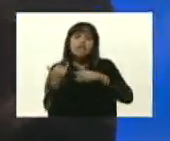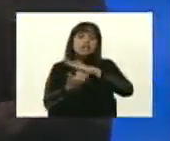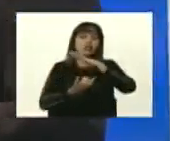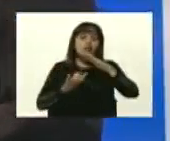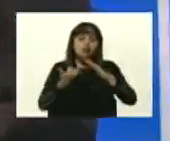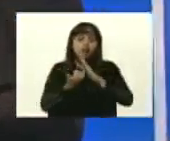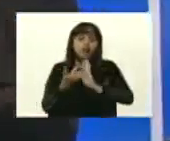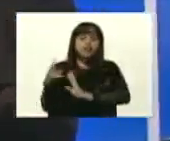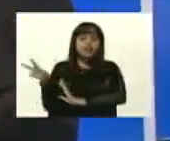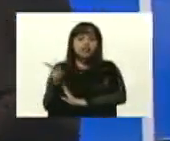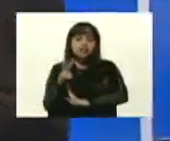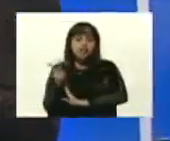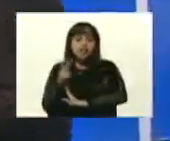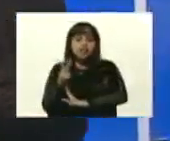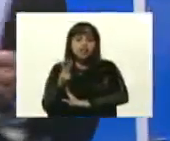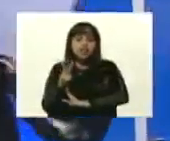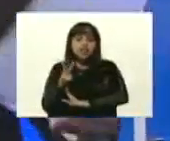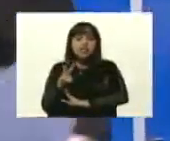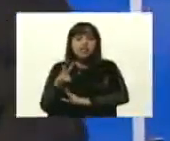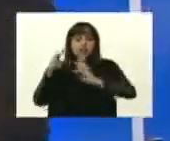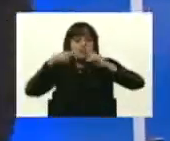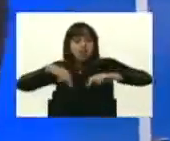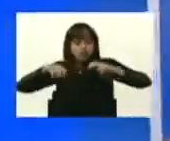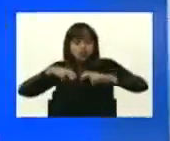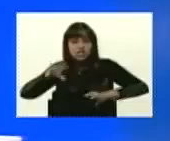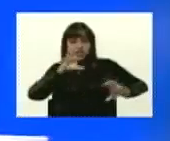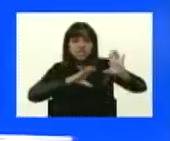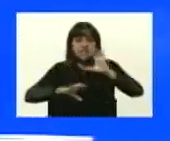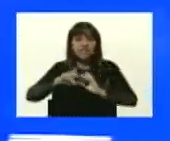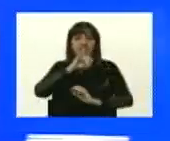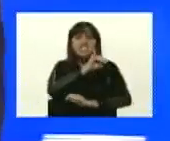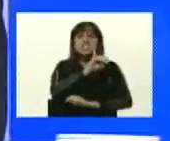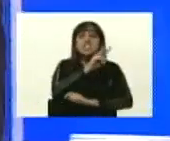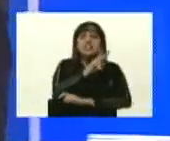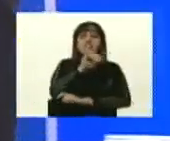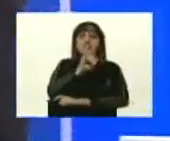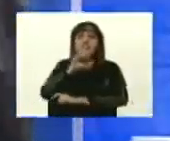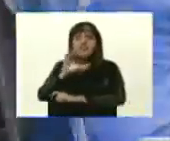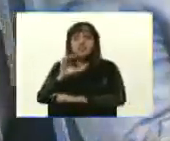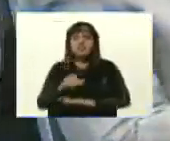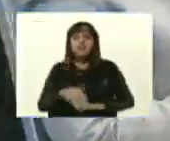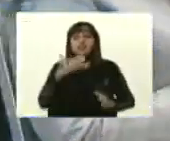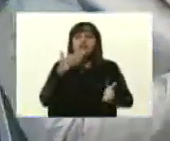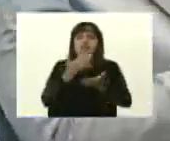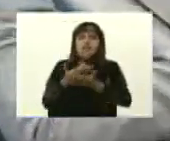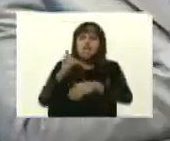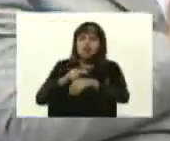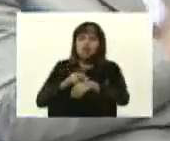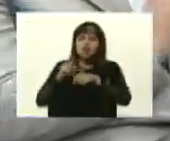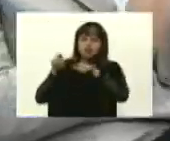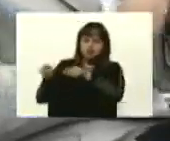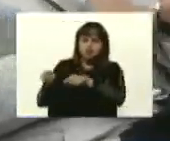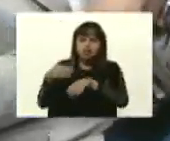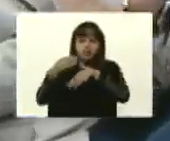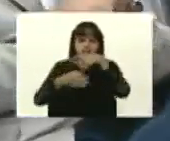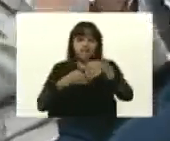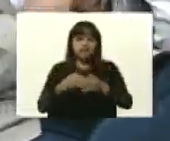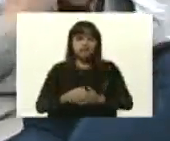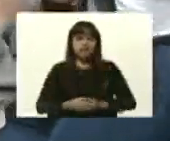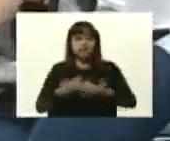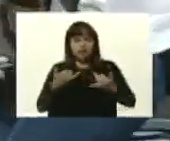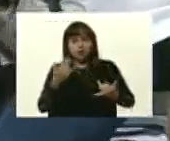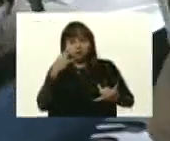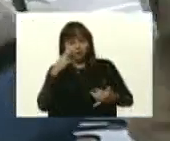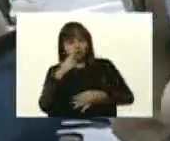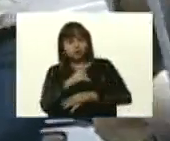Venezolano de Investigaciones Científicas. Un aplauso, pues. Muchas gracias, doctor Briseño. El Ibit. Vamos ahora a